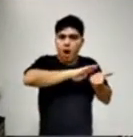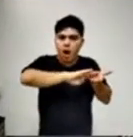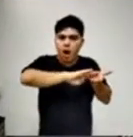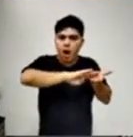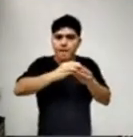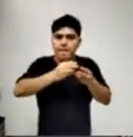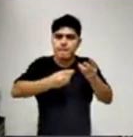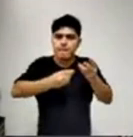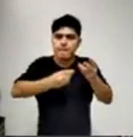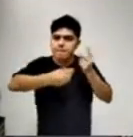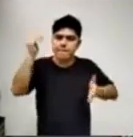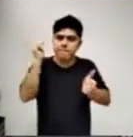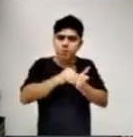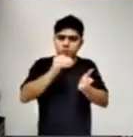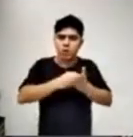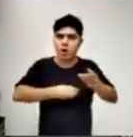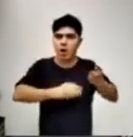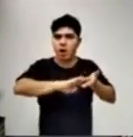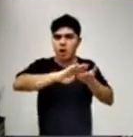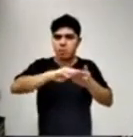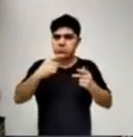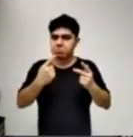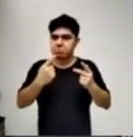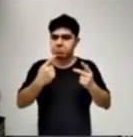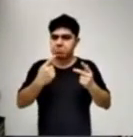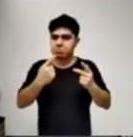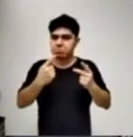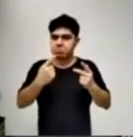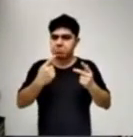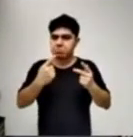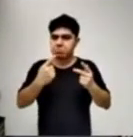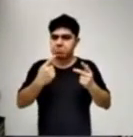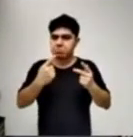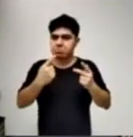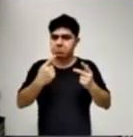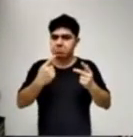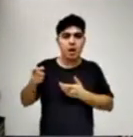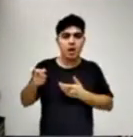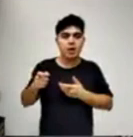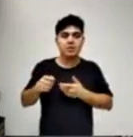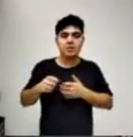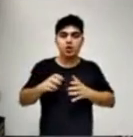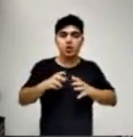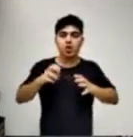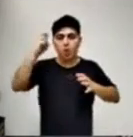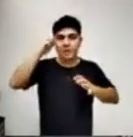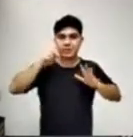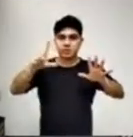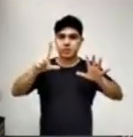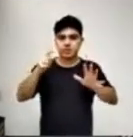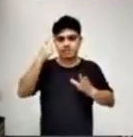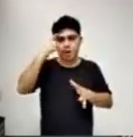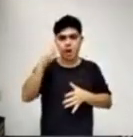millonarios de Plaza Huíncul, definitivamente eso debería importarle a los 7 concejales, no solamente a los de la